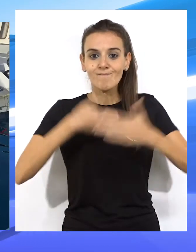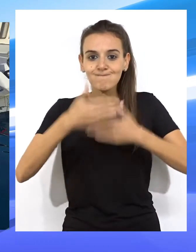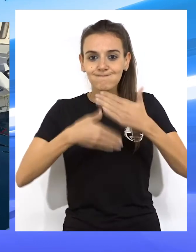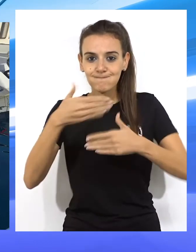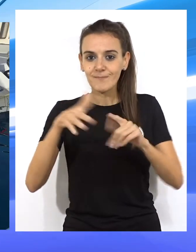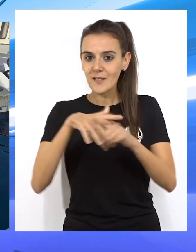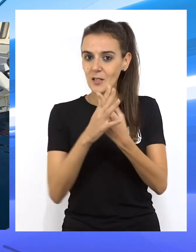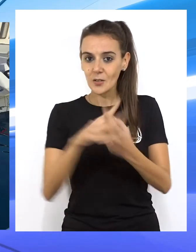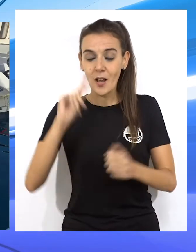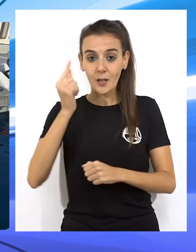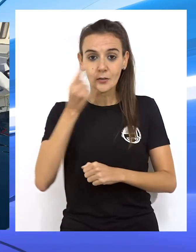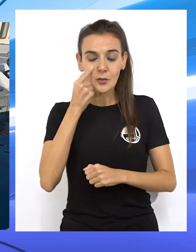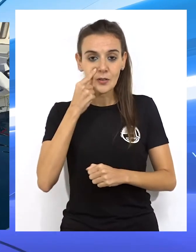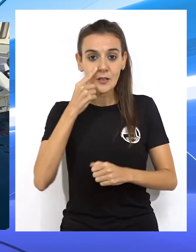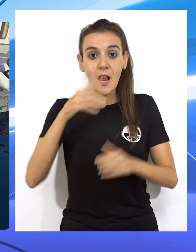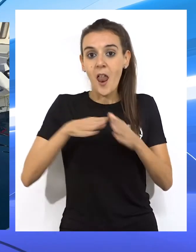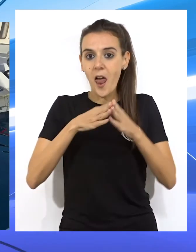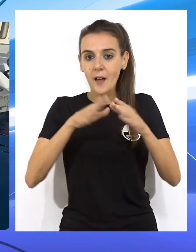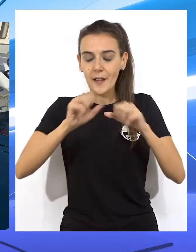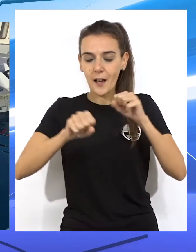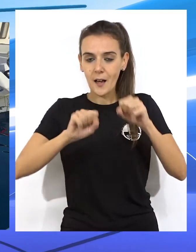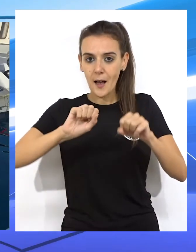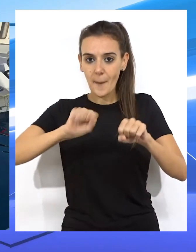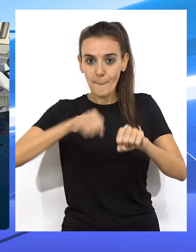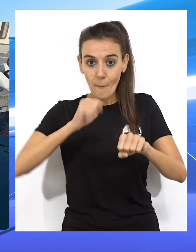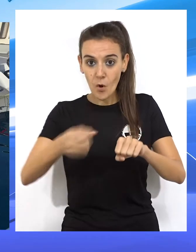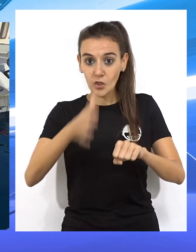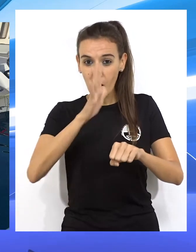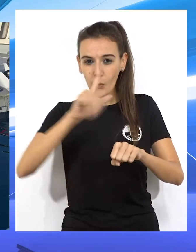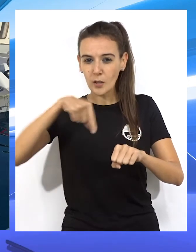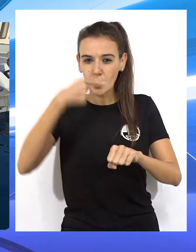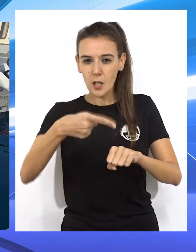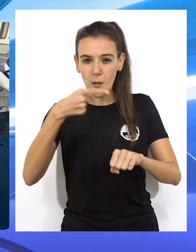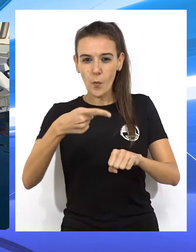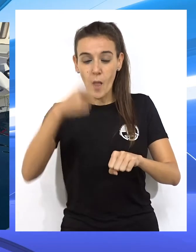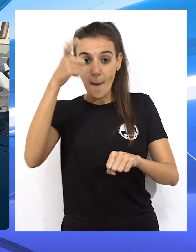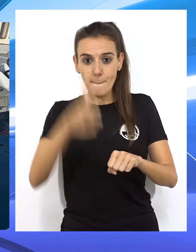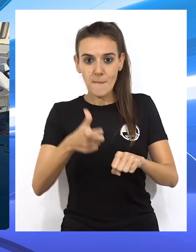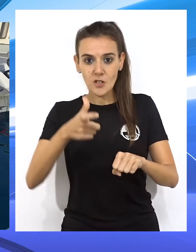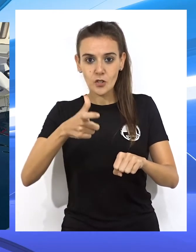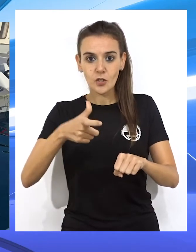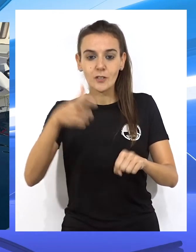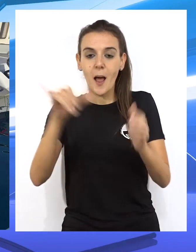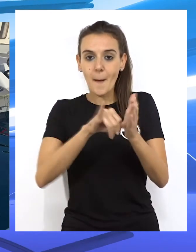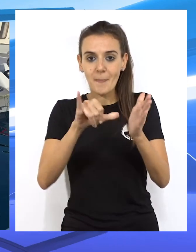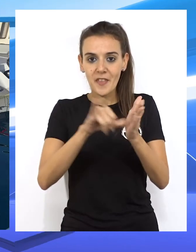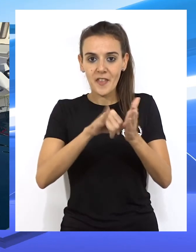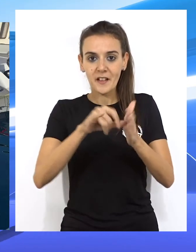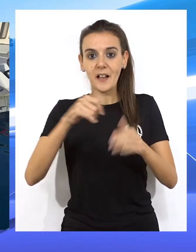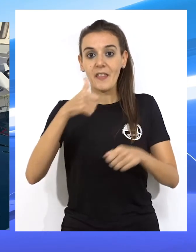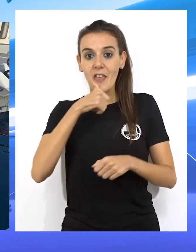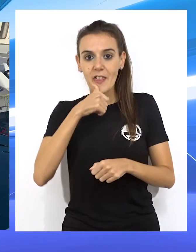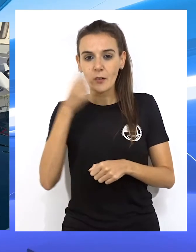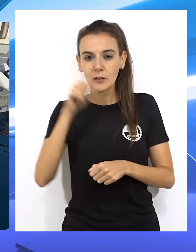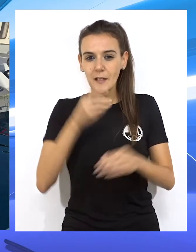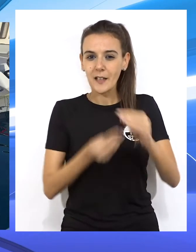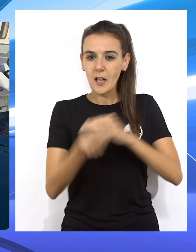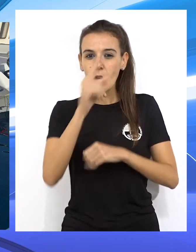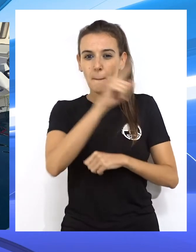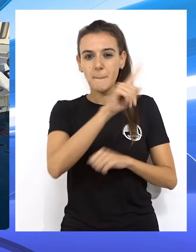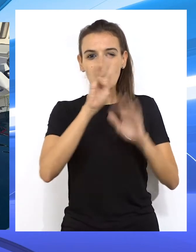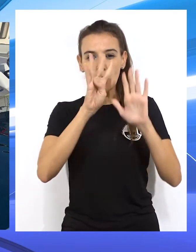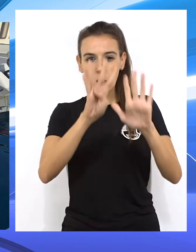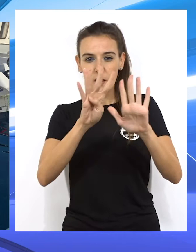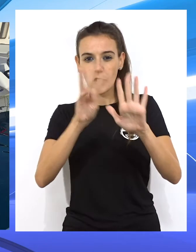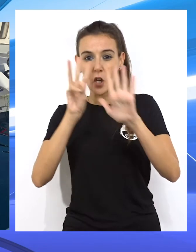logrando la interceptación de la moto acuática y la detención de su piloto, natural y vecino de Ceuta, nacido en el año